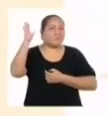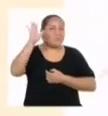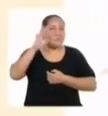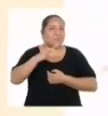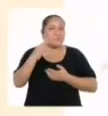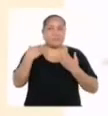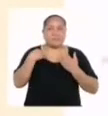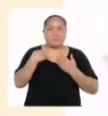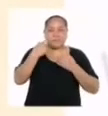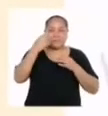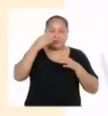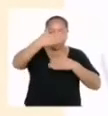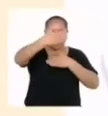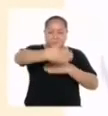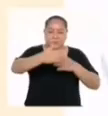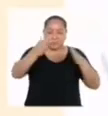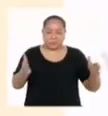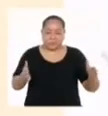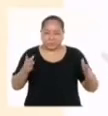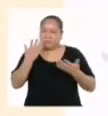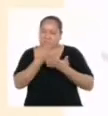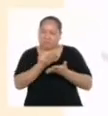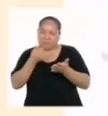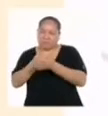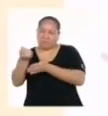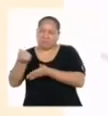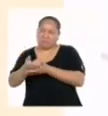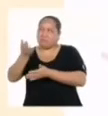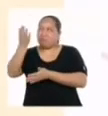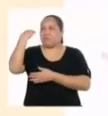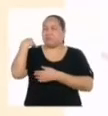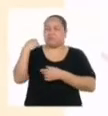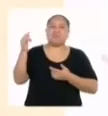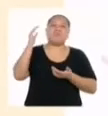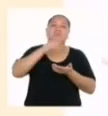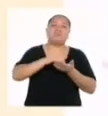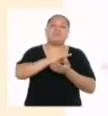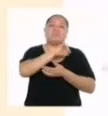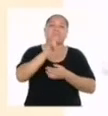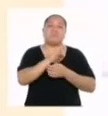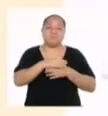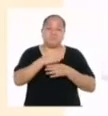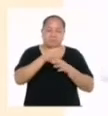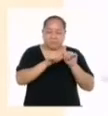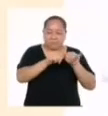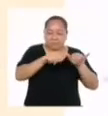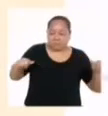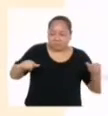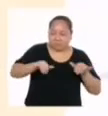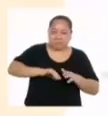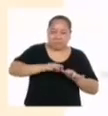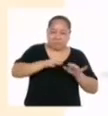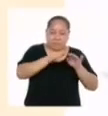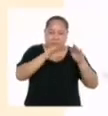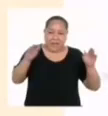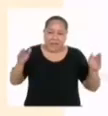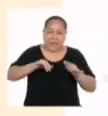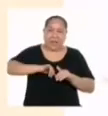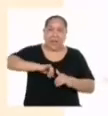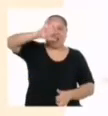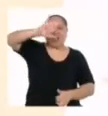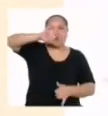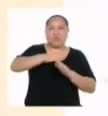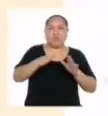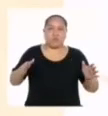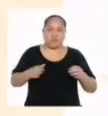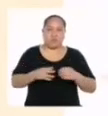Hola tengo aquí la caja de un artefacto que compramos hace un tiempo y la estoy reutilizando tomando las medidas de largo, ancho y